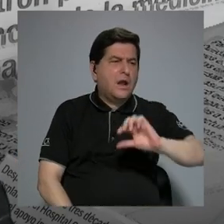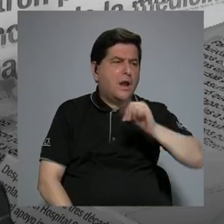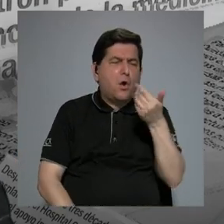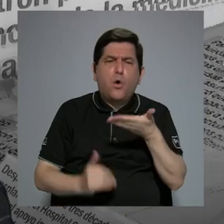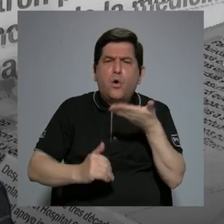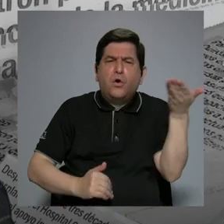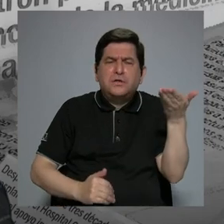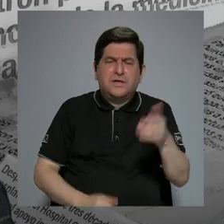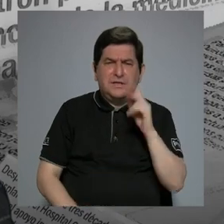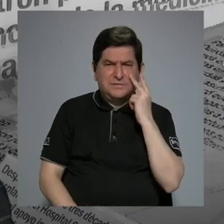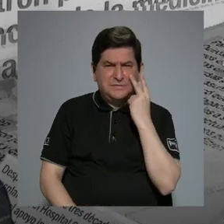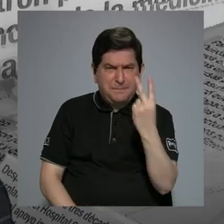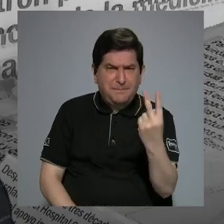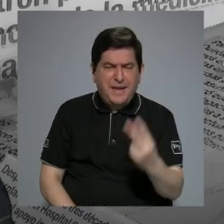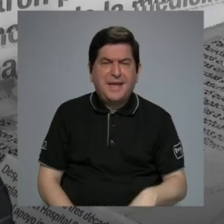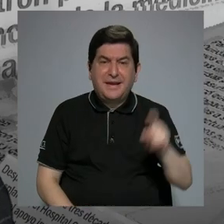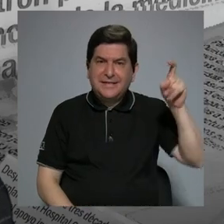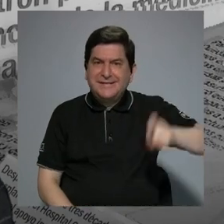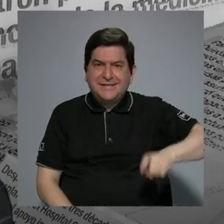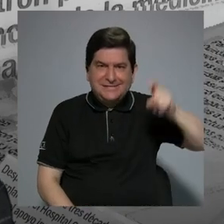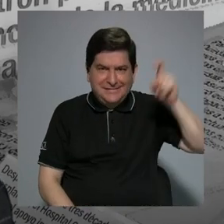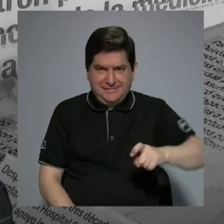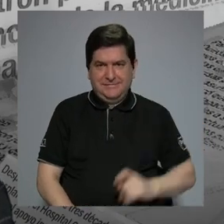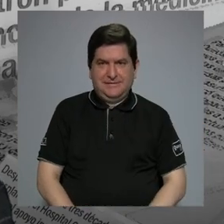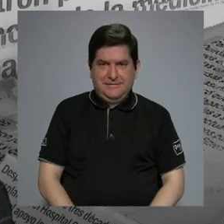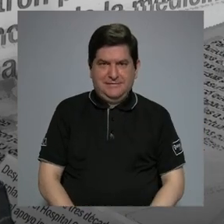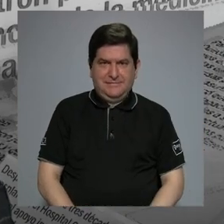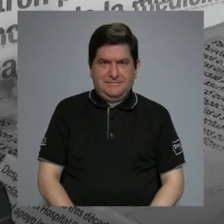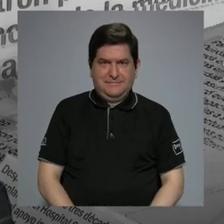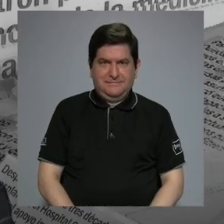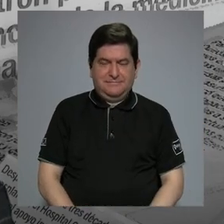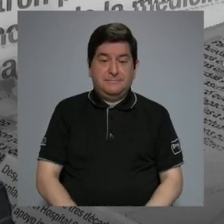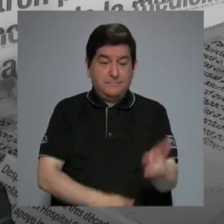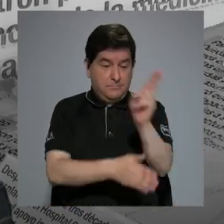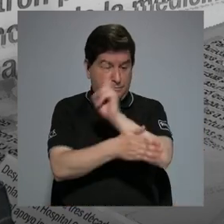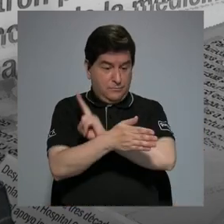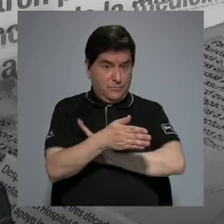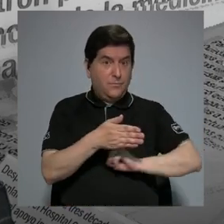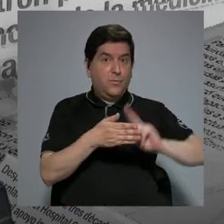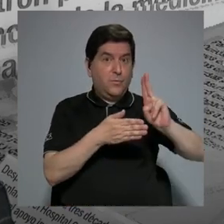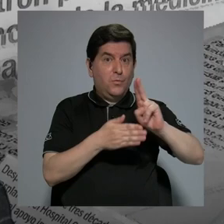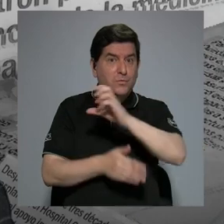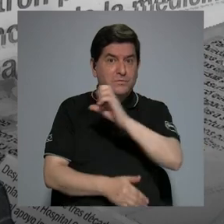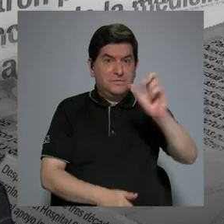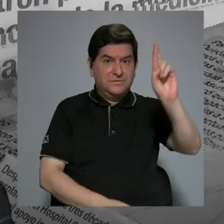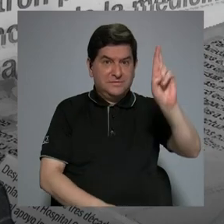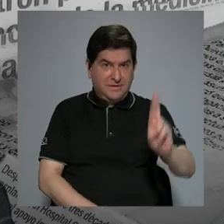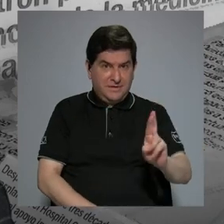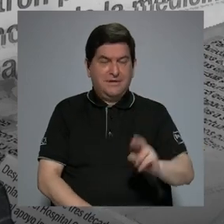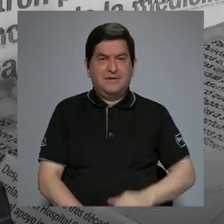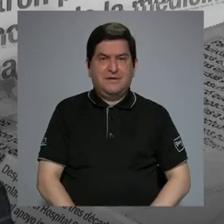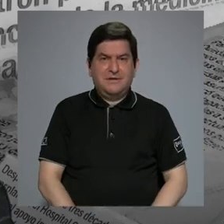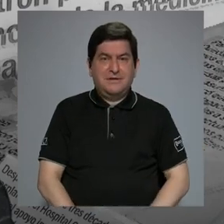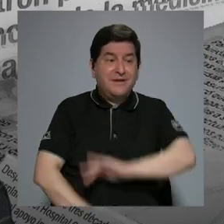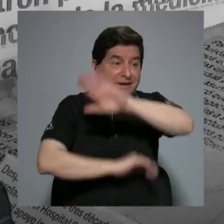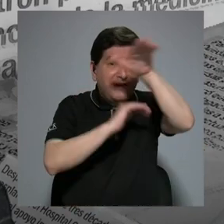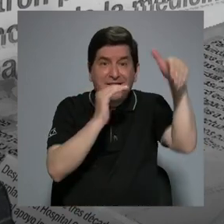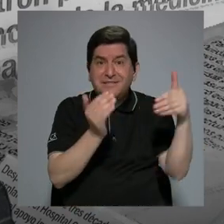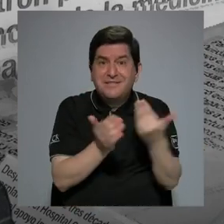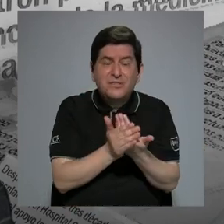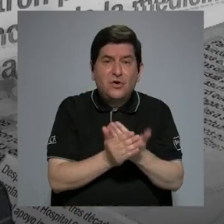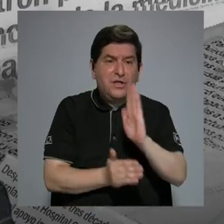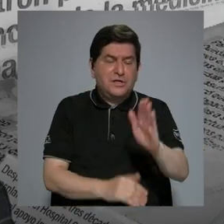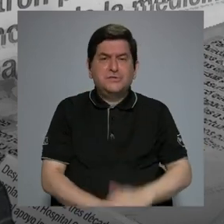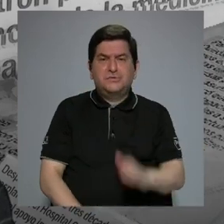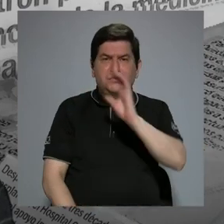cosas están viendo ustedes que serán necesarias para que la Universidad de Costa Rica, en todas sus